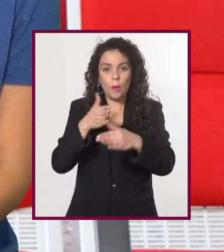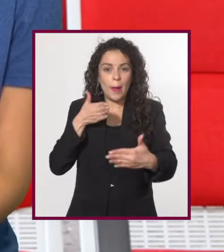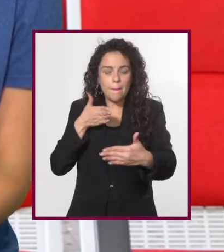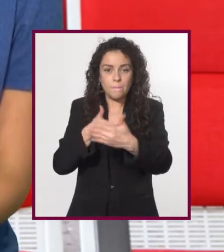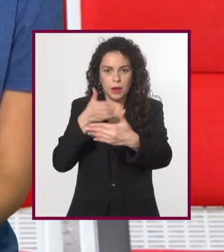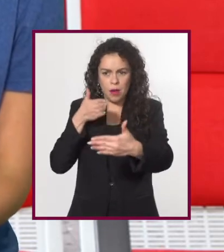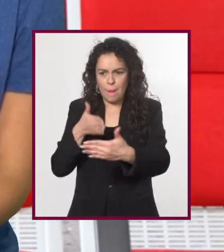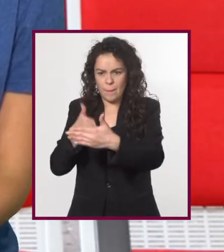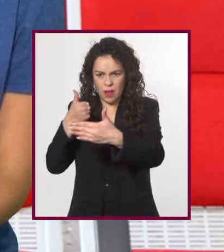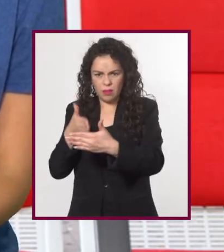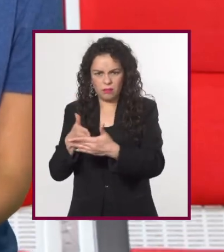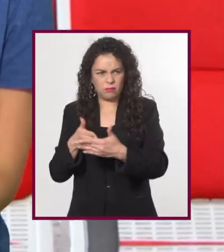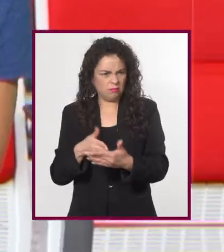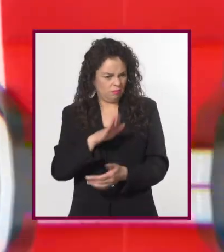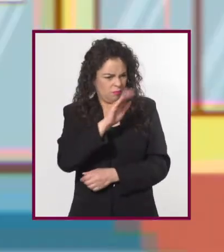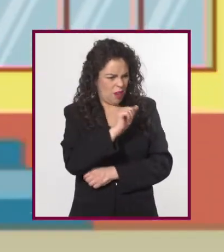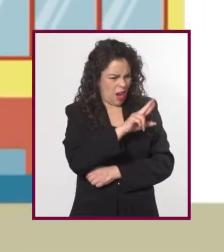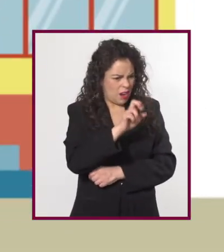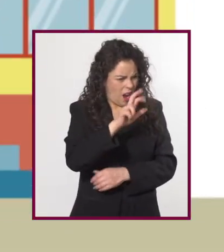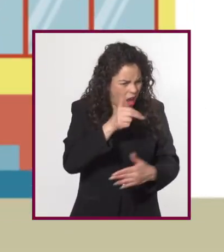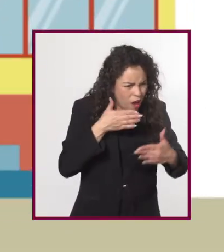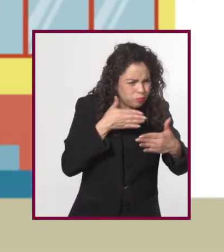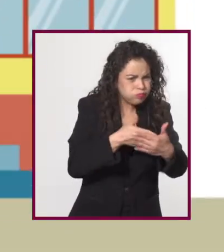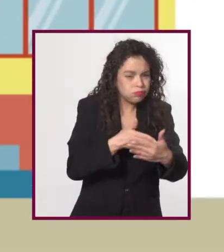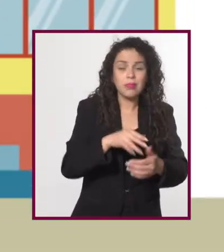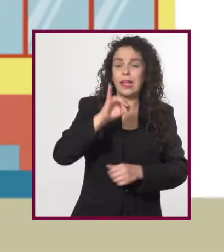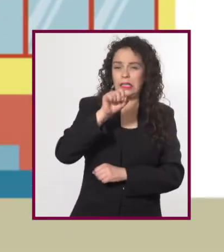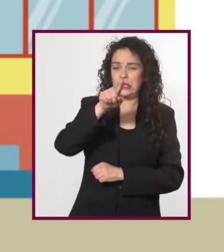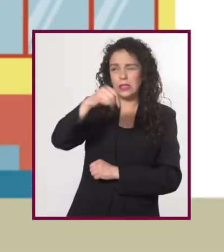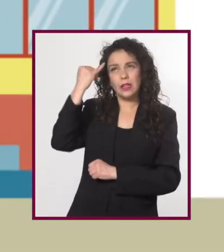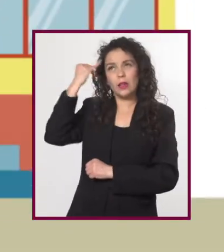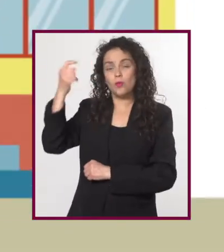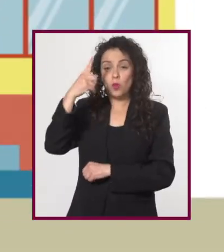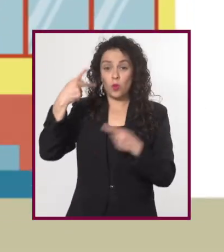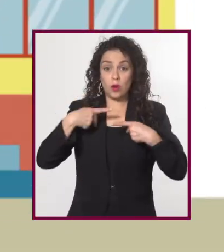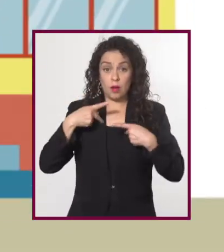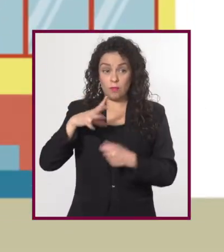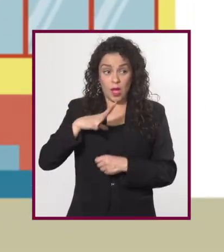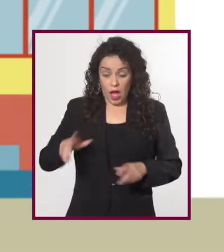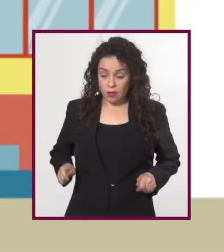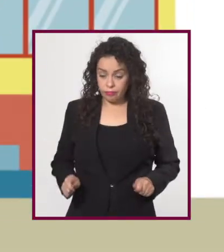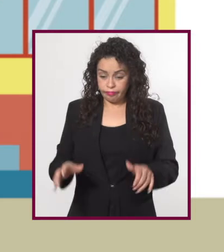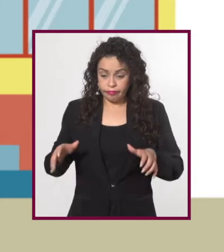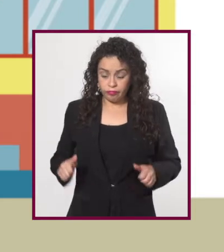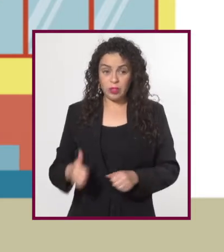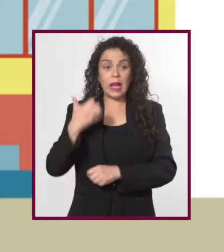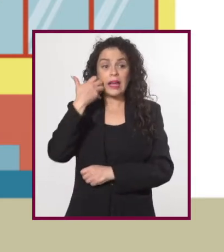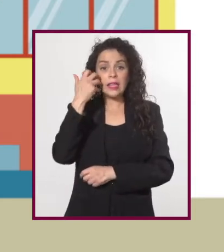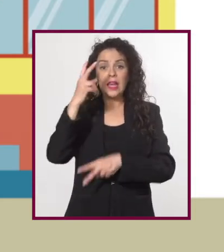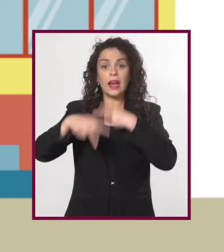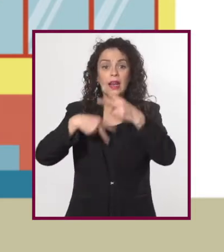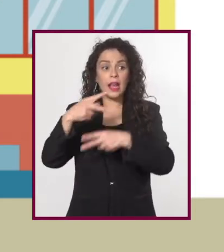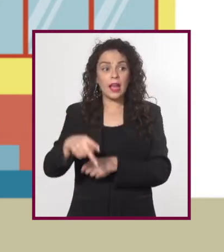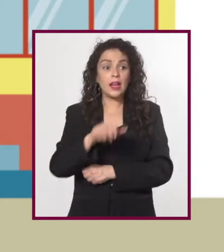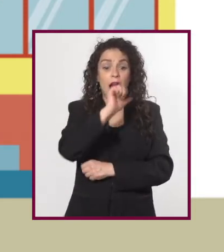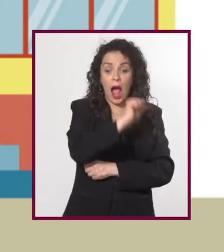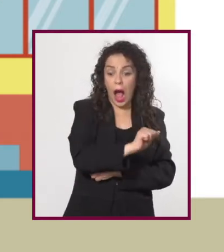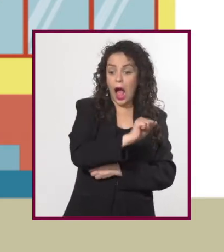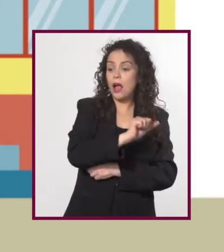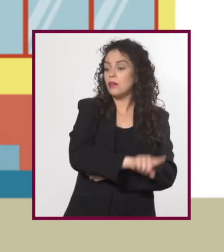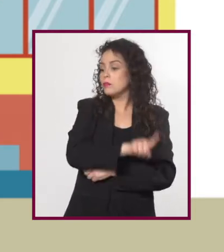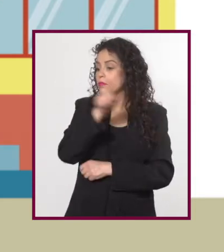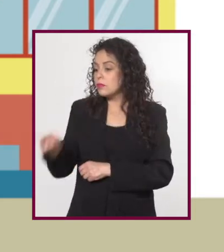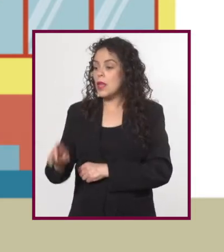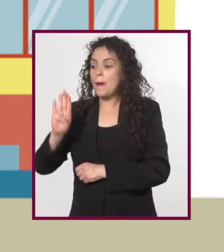barreras. ¿Barreras? Sí. Imaginemos que una persona en silla de ruedas quiere ir del punto A